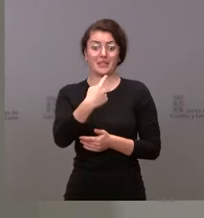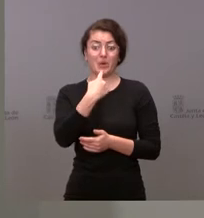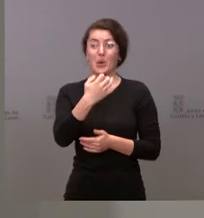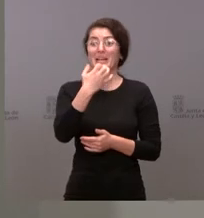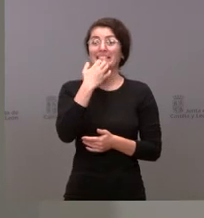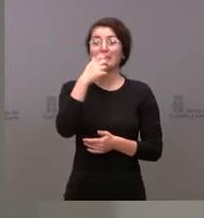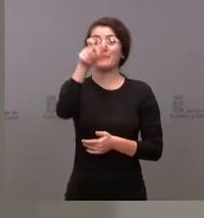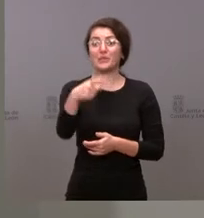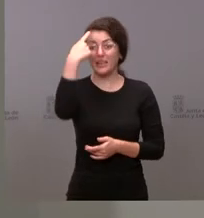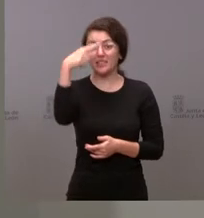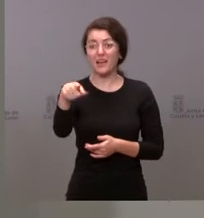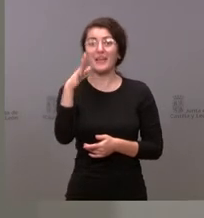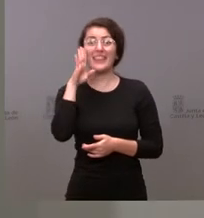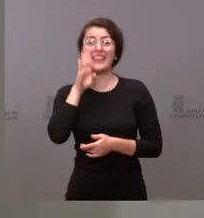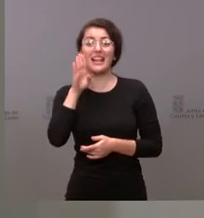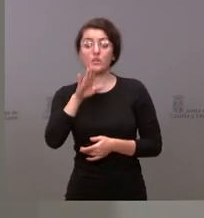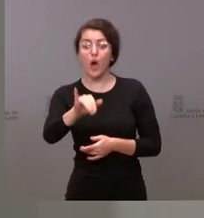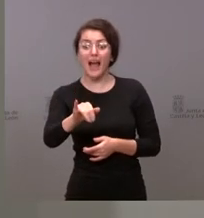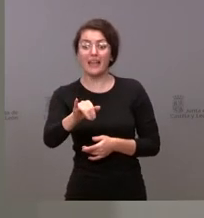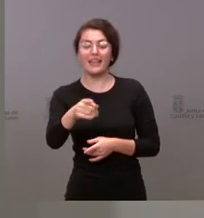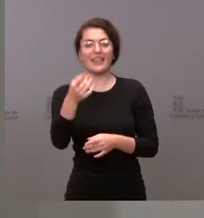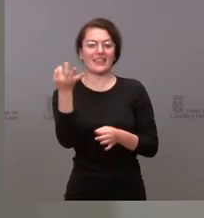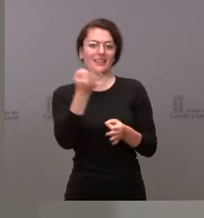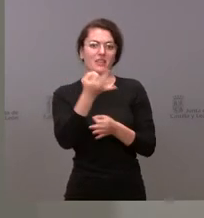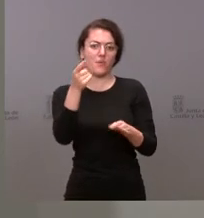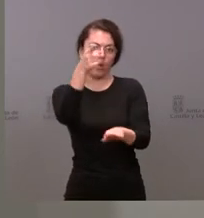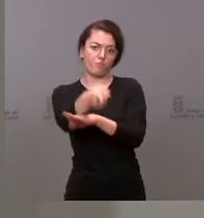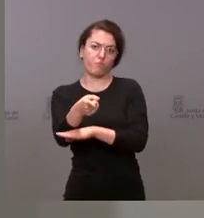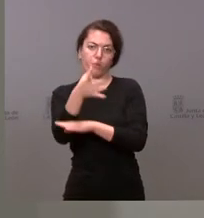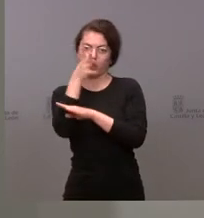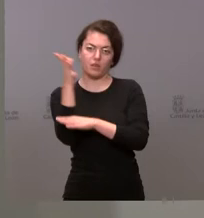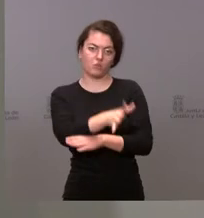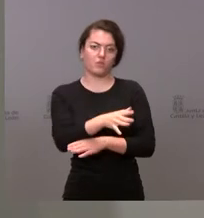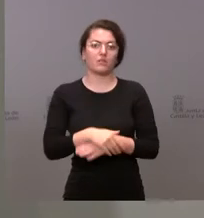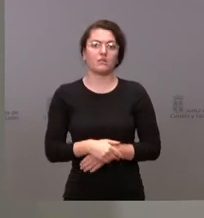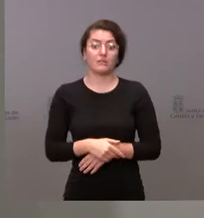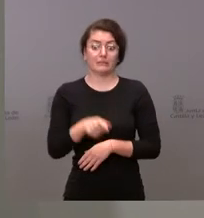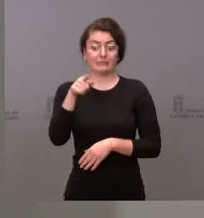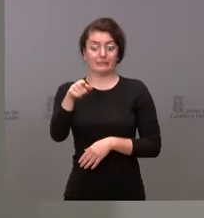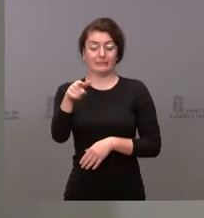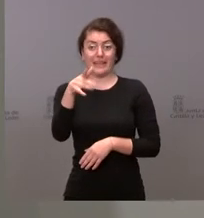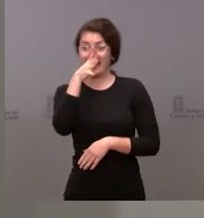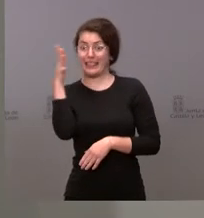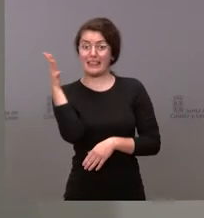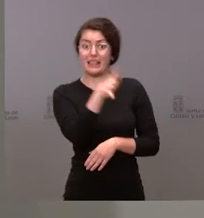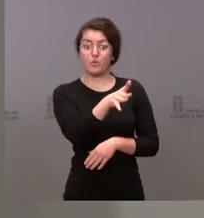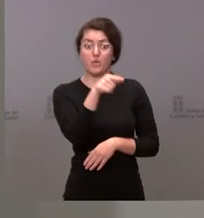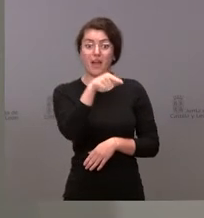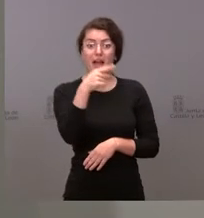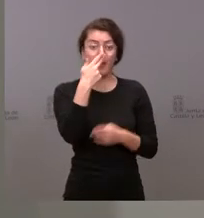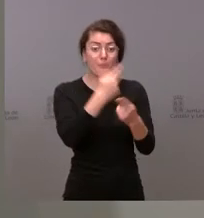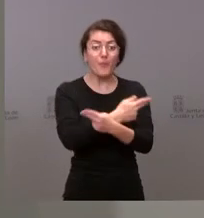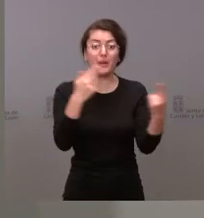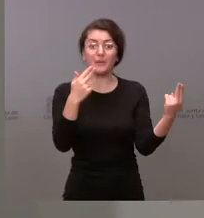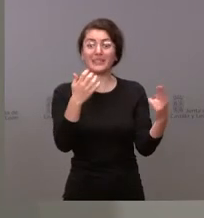su obligación es denunciarlo y quien denuncia un delito públicamente si